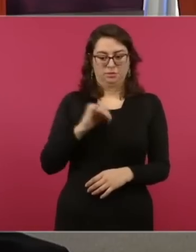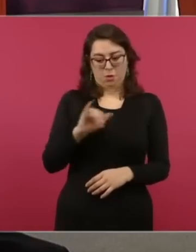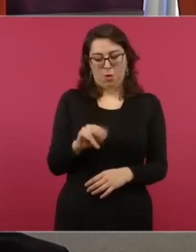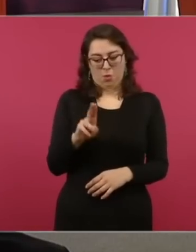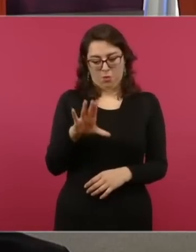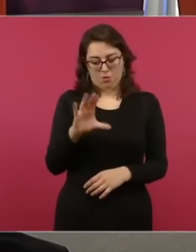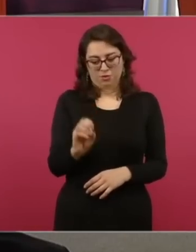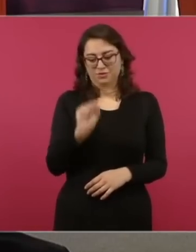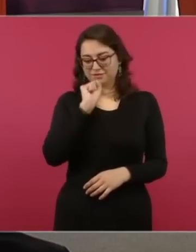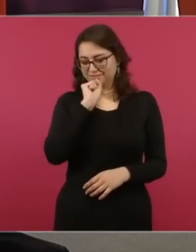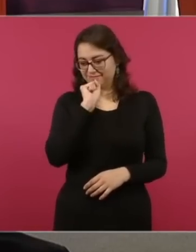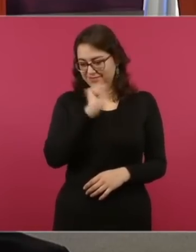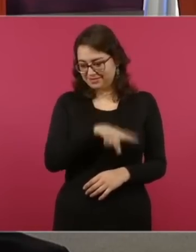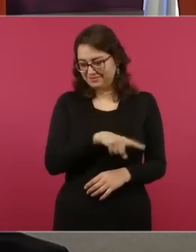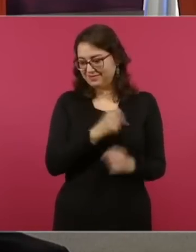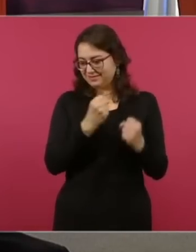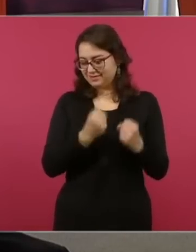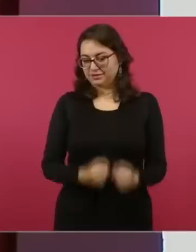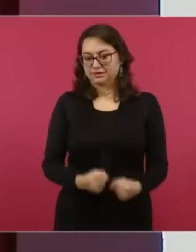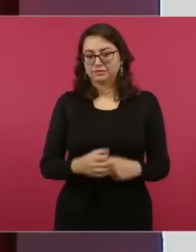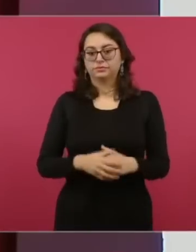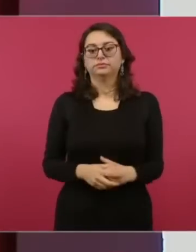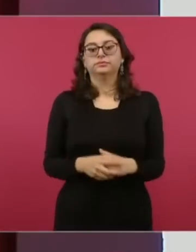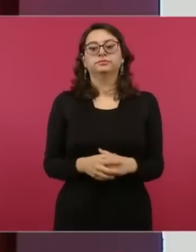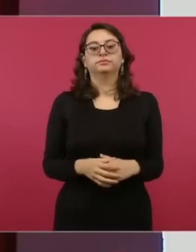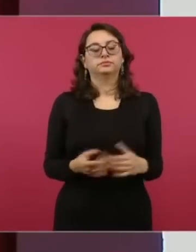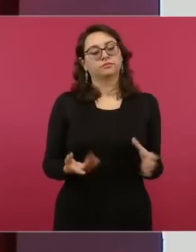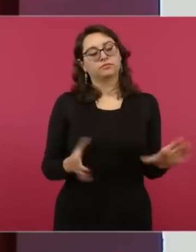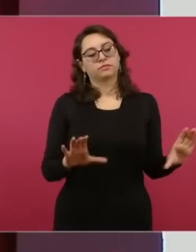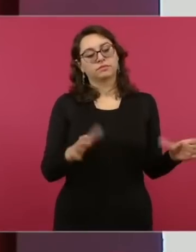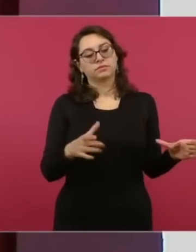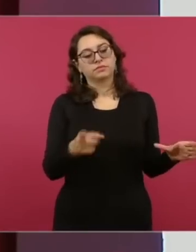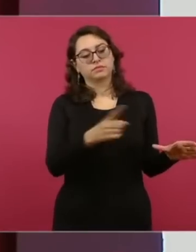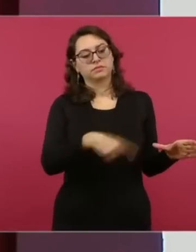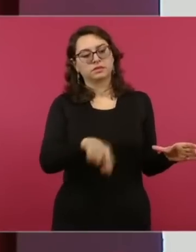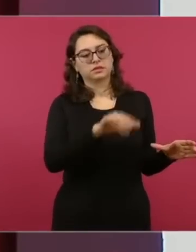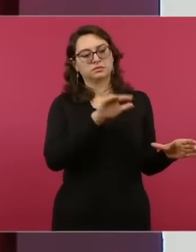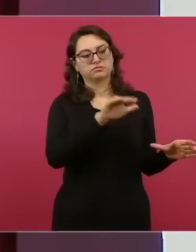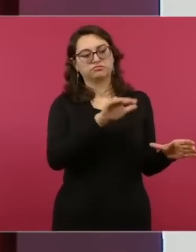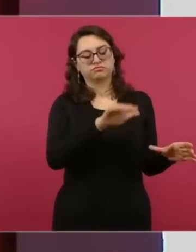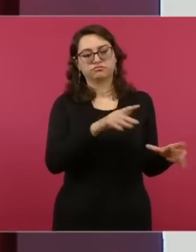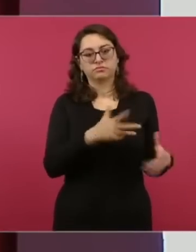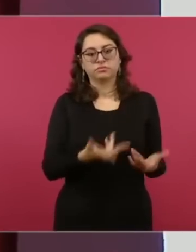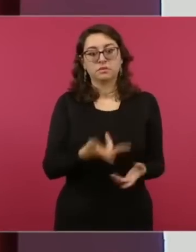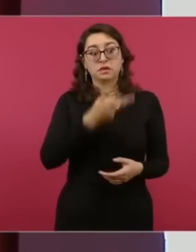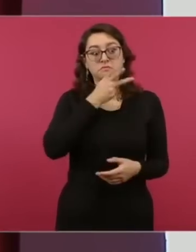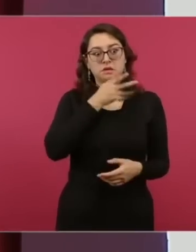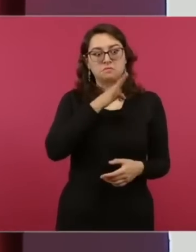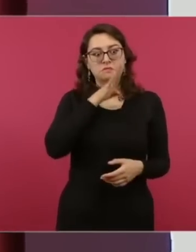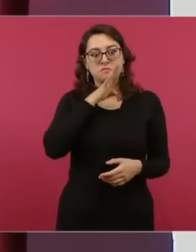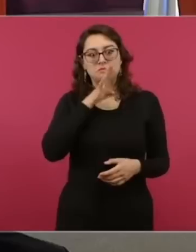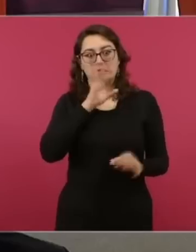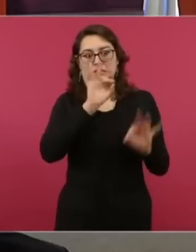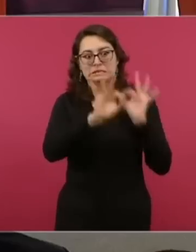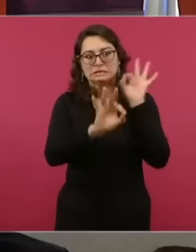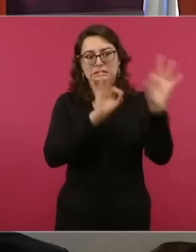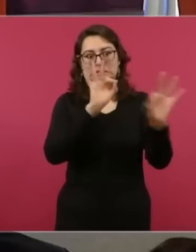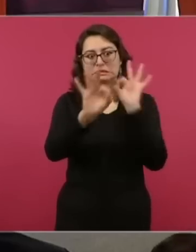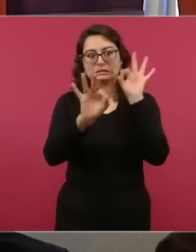Ciertos sectores consideraron propicio el momento para que los padres de familia manifestaran su indignación.